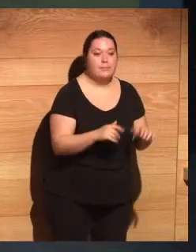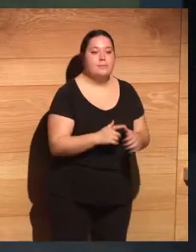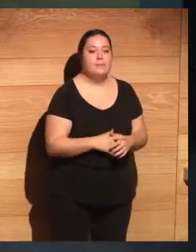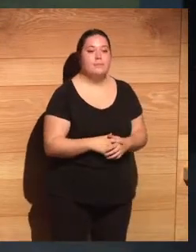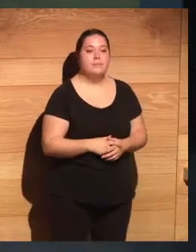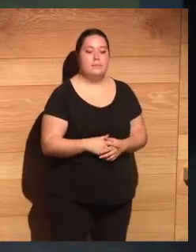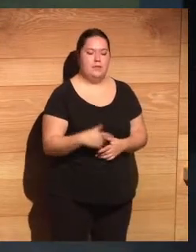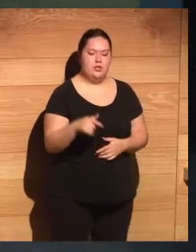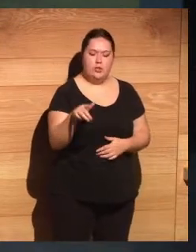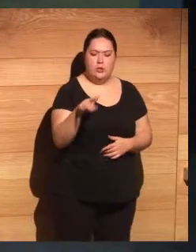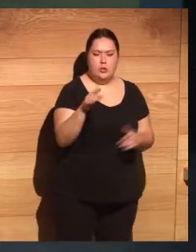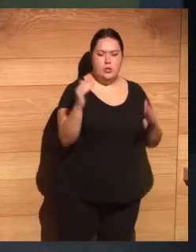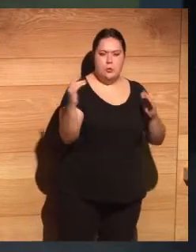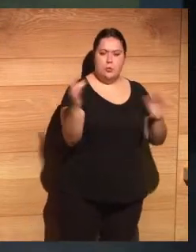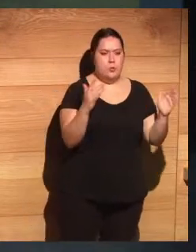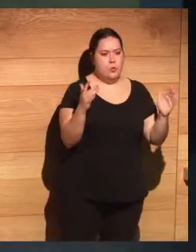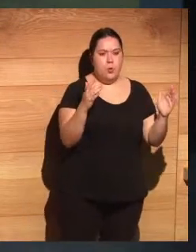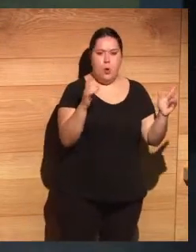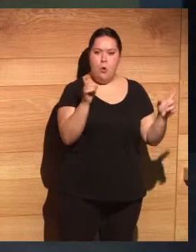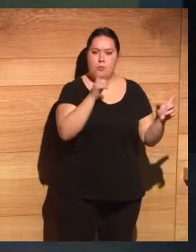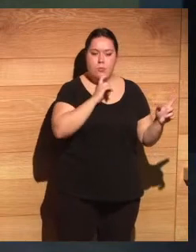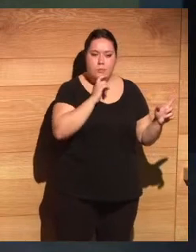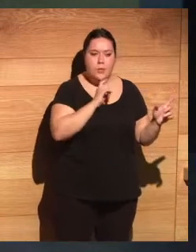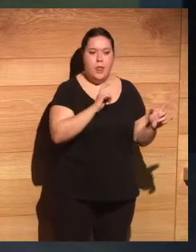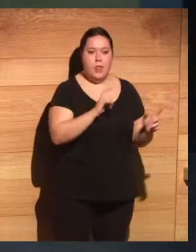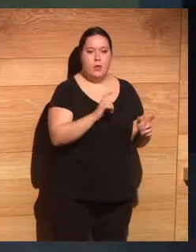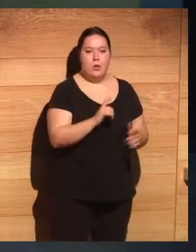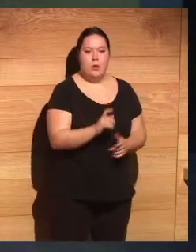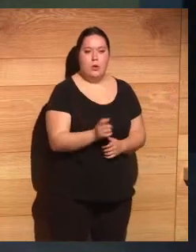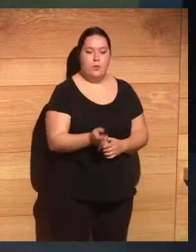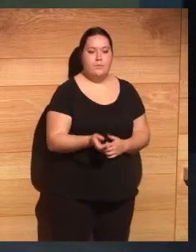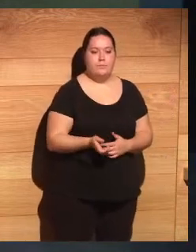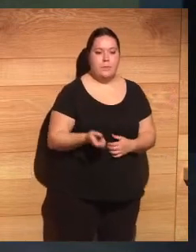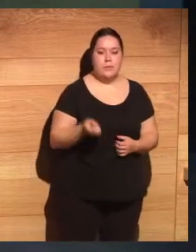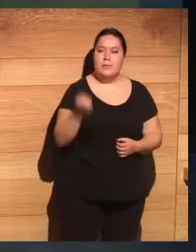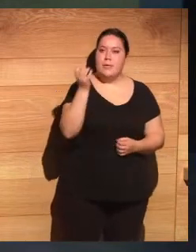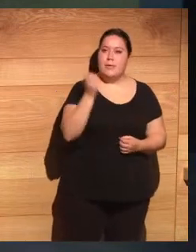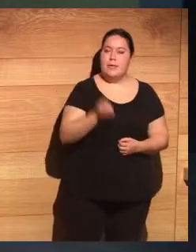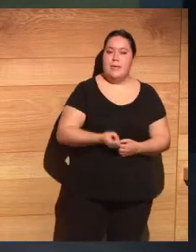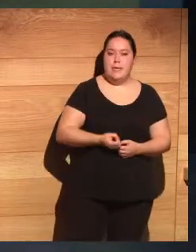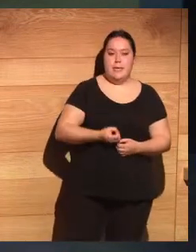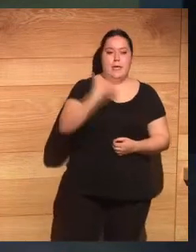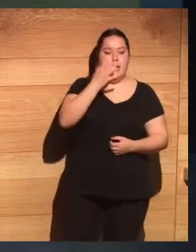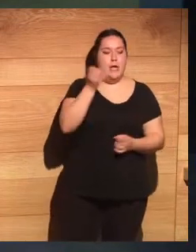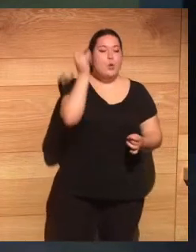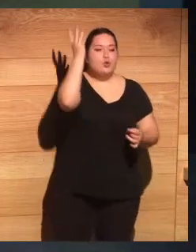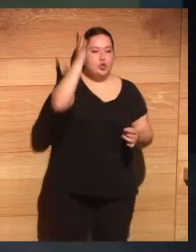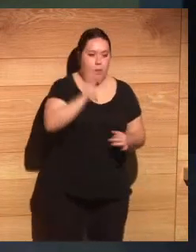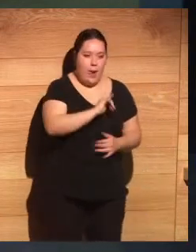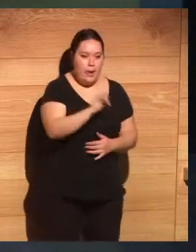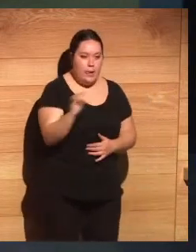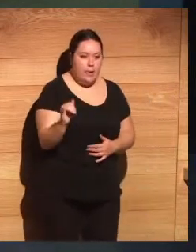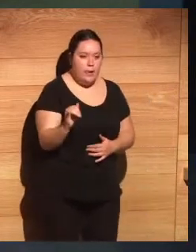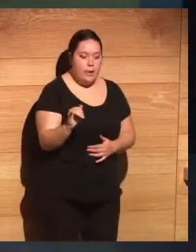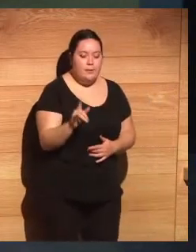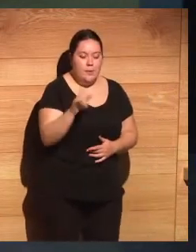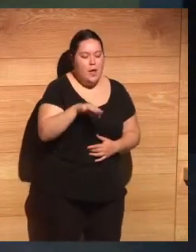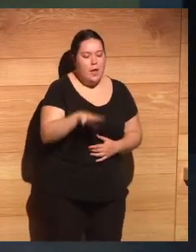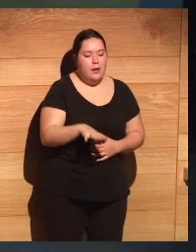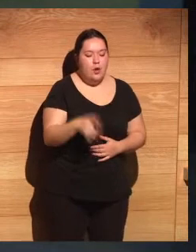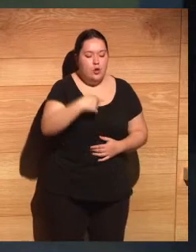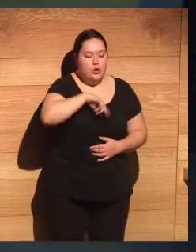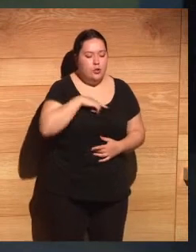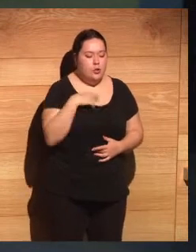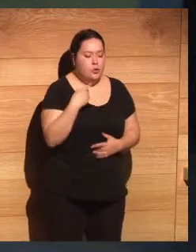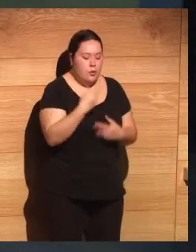estos tiempos que es complicado, ¿no? Armar iniciativas, querer ilusionar, querer simplemente comprender qué es lo que estamos